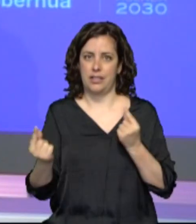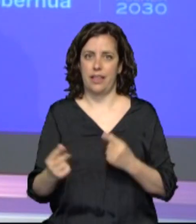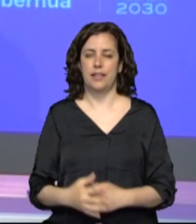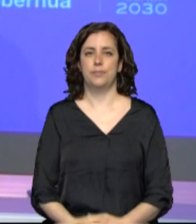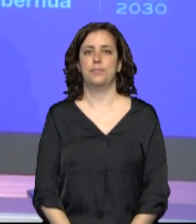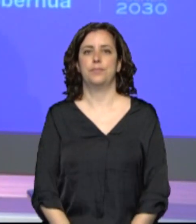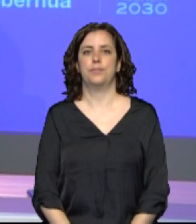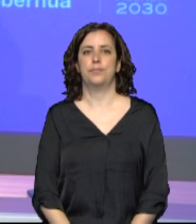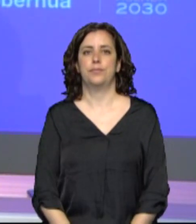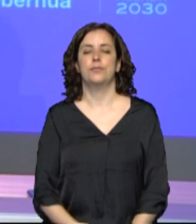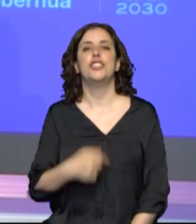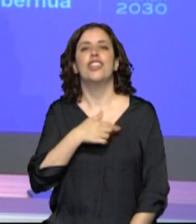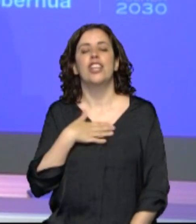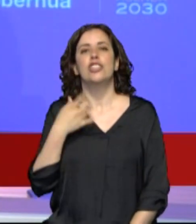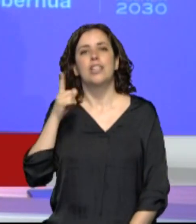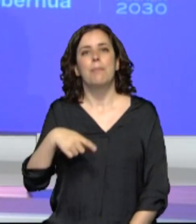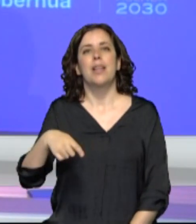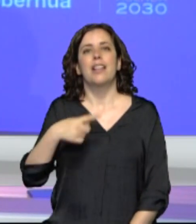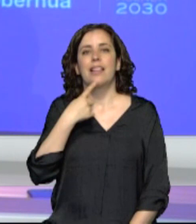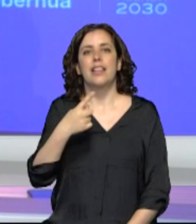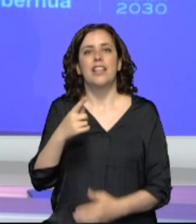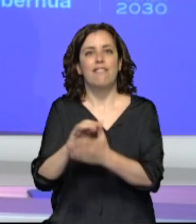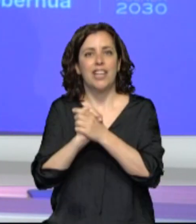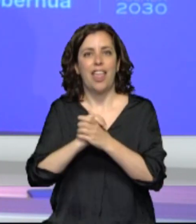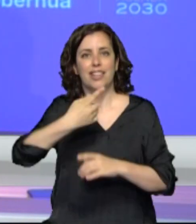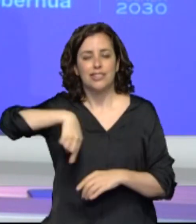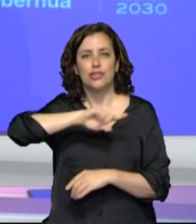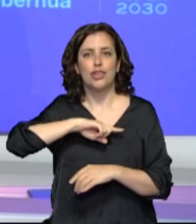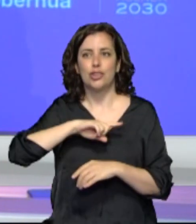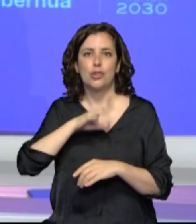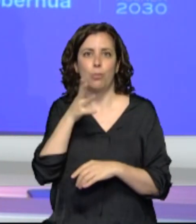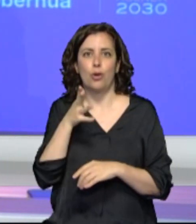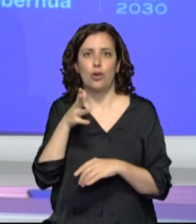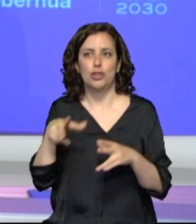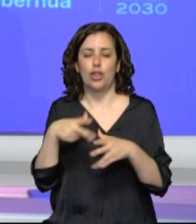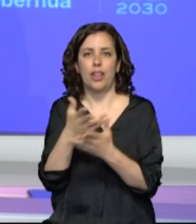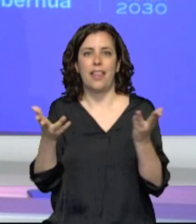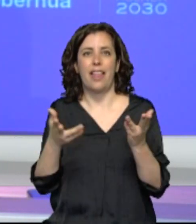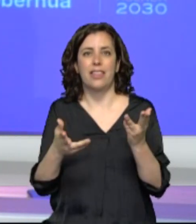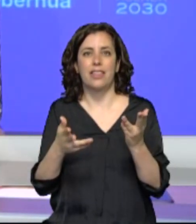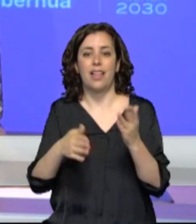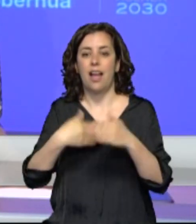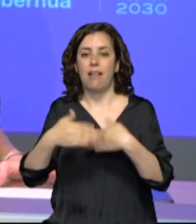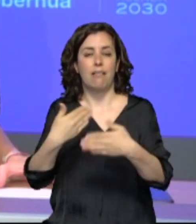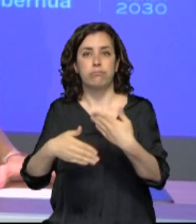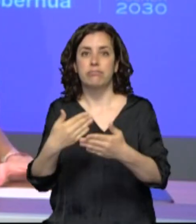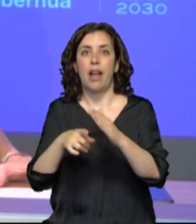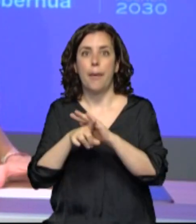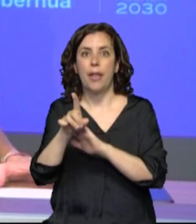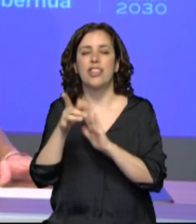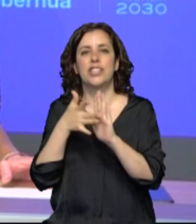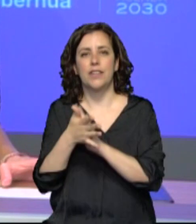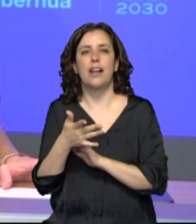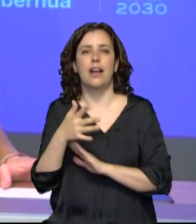Y quiero también felicitarnos como comunidad, porque este avance quiere decir que vamos por el buen camino. Apelo, de nuevo,